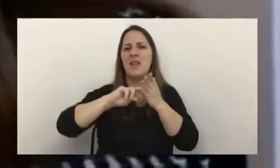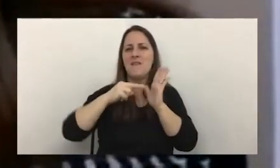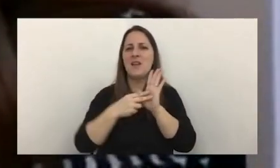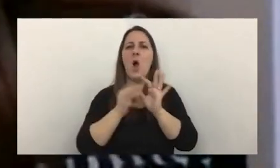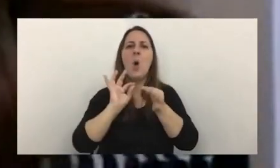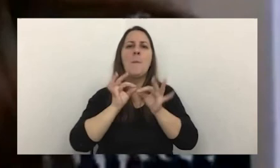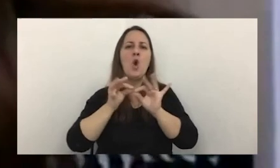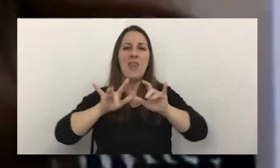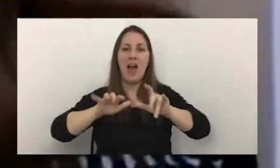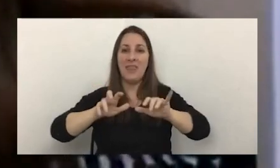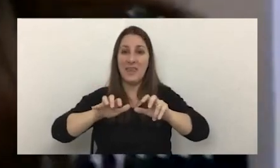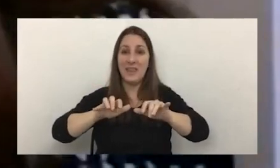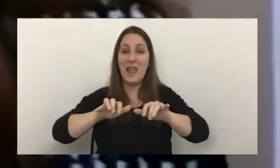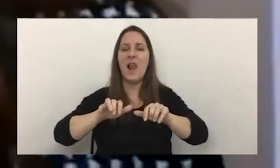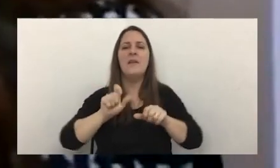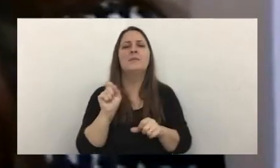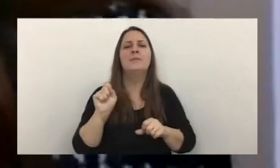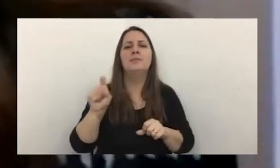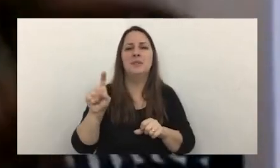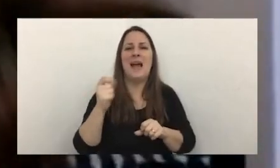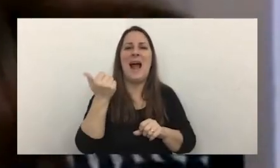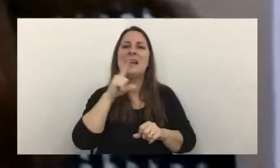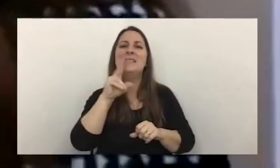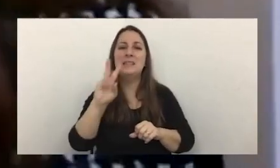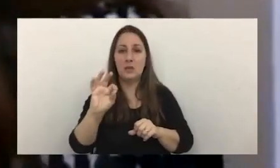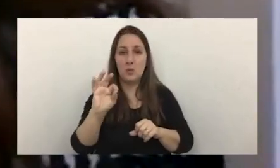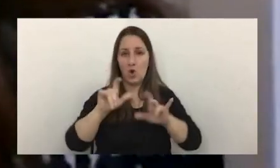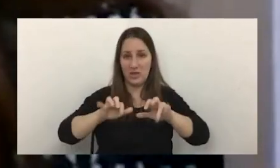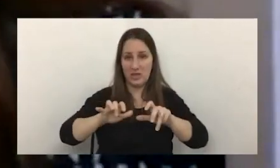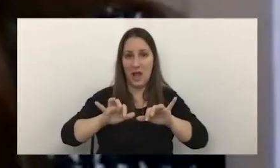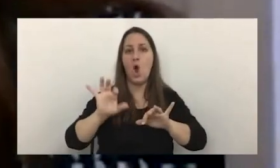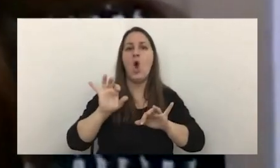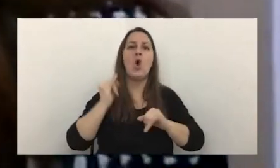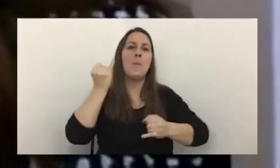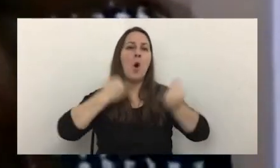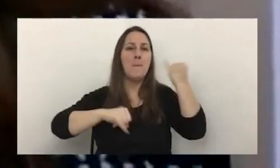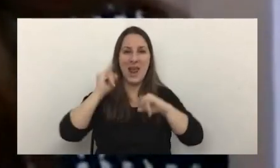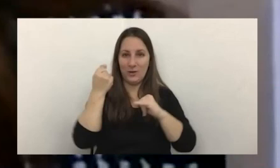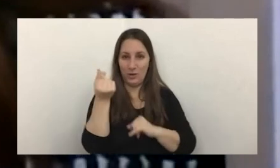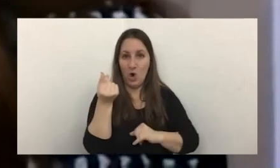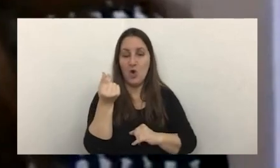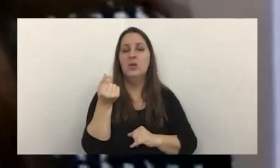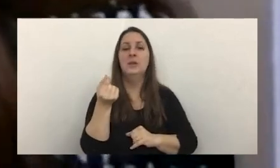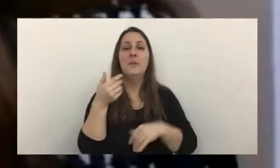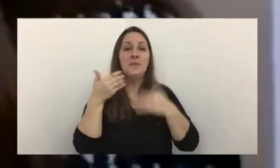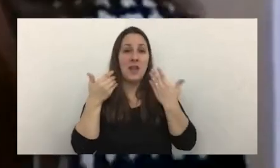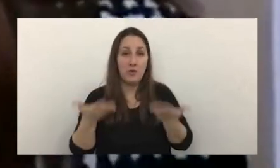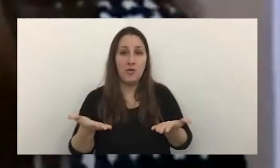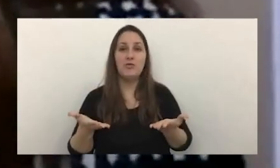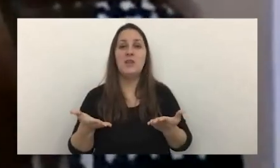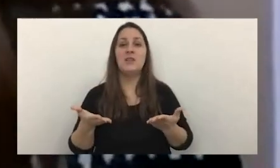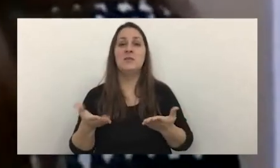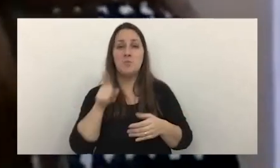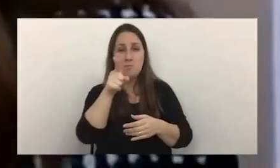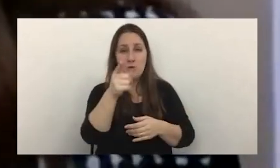monedas digitales como activo digital o como operación financiera con lo cual vos